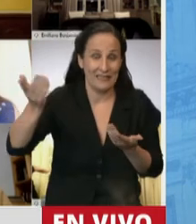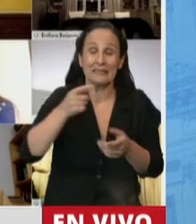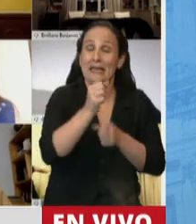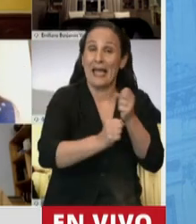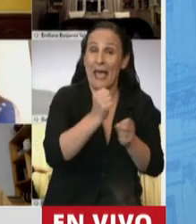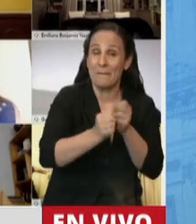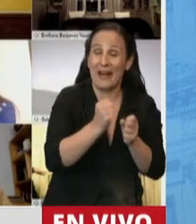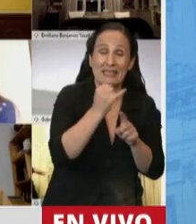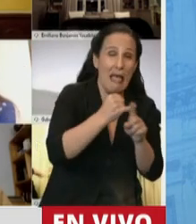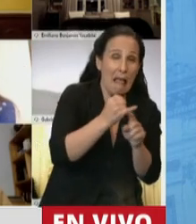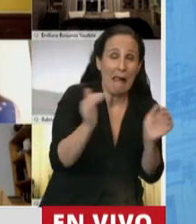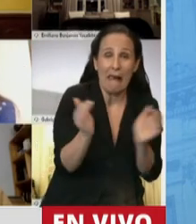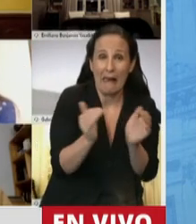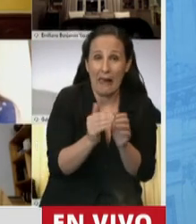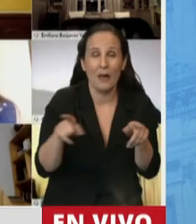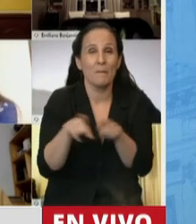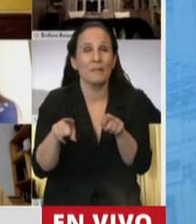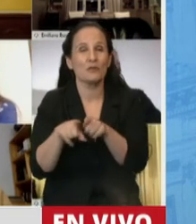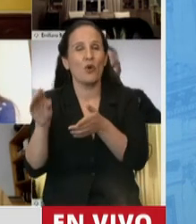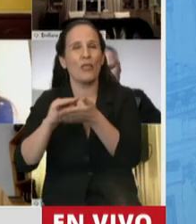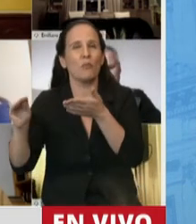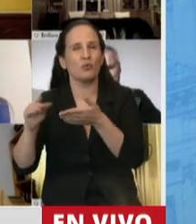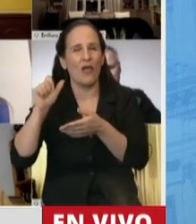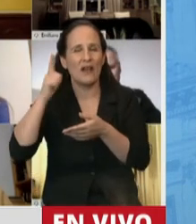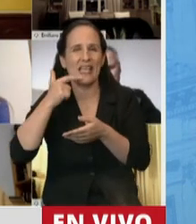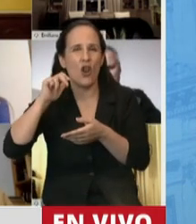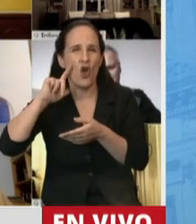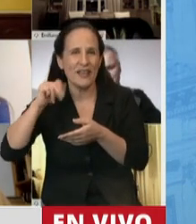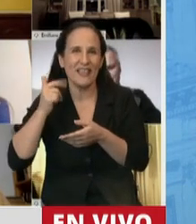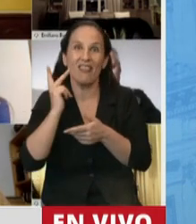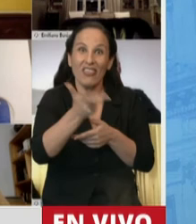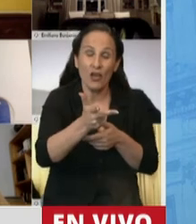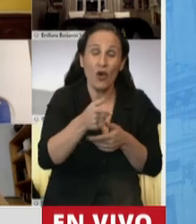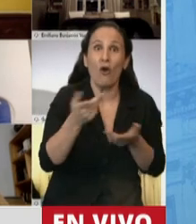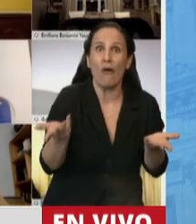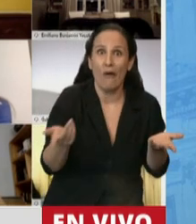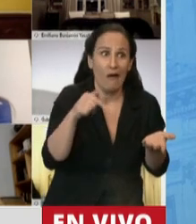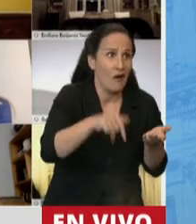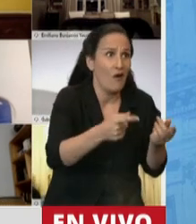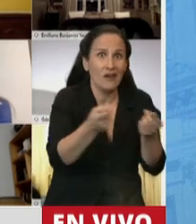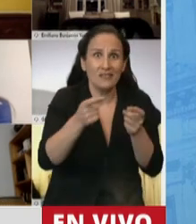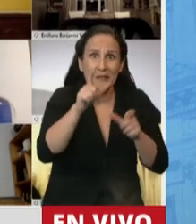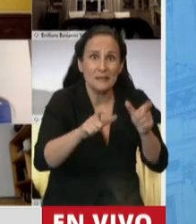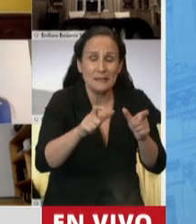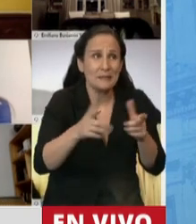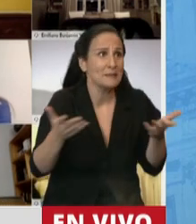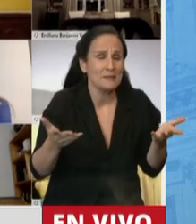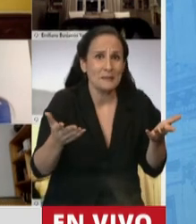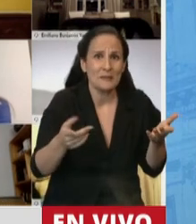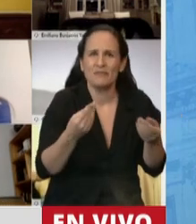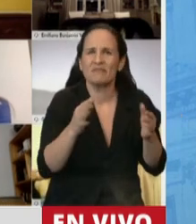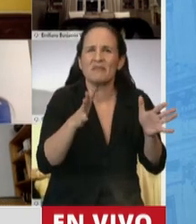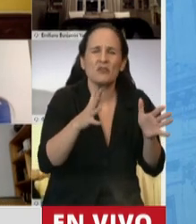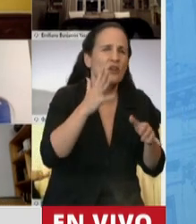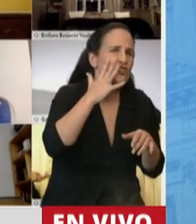pequeñas, las pymes de las que hablaba el diputado Saloni, se van a ver sin esta demanda que hoy no la llegamos a cubrir por año, que son